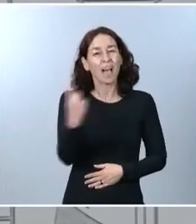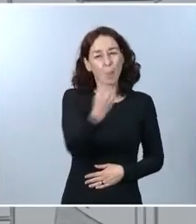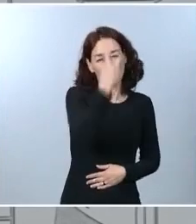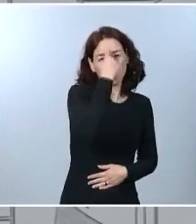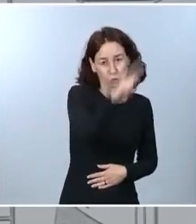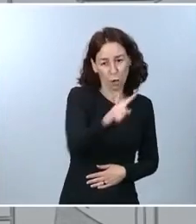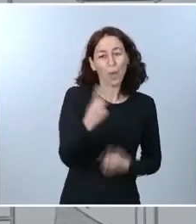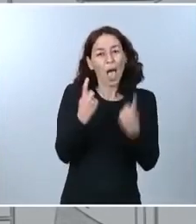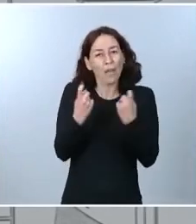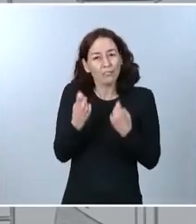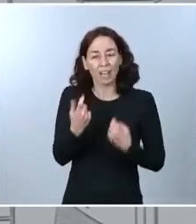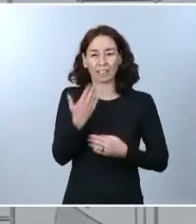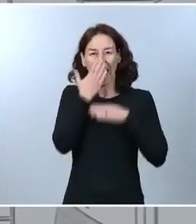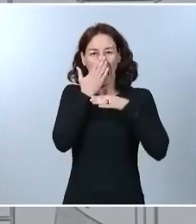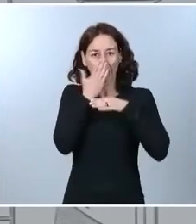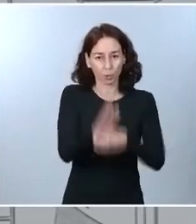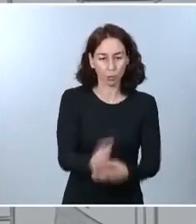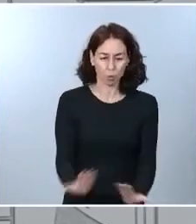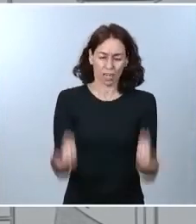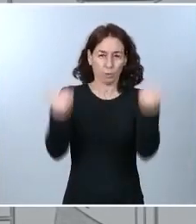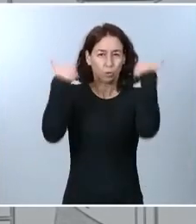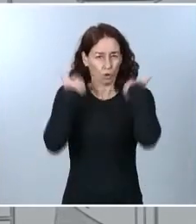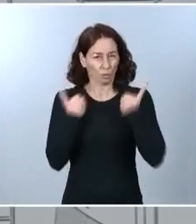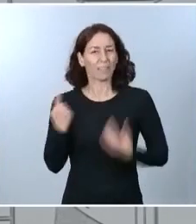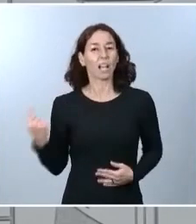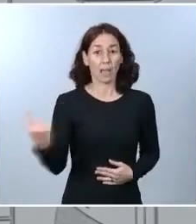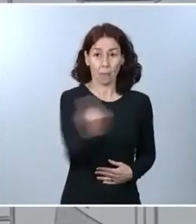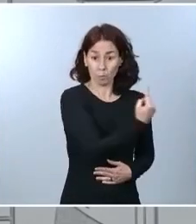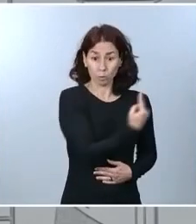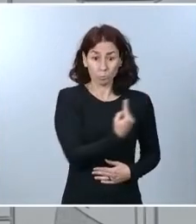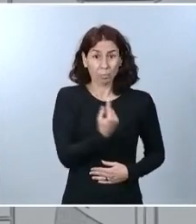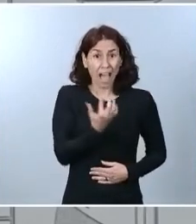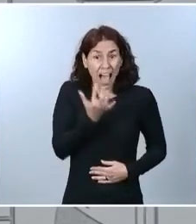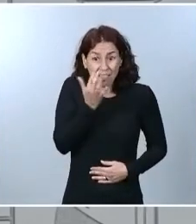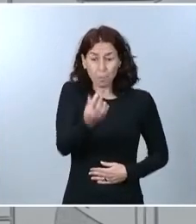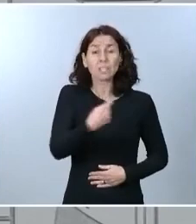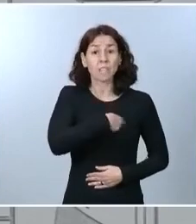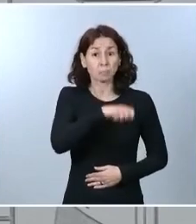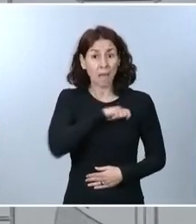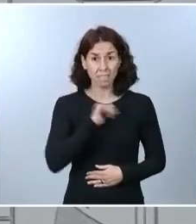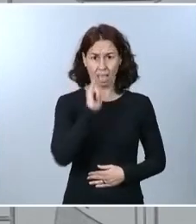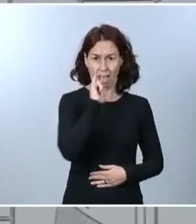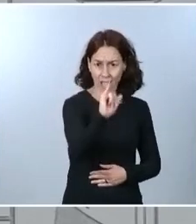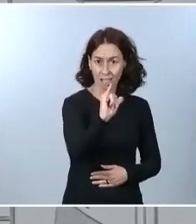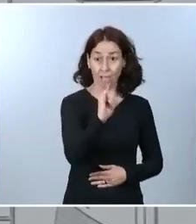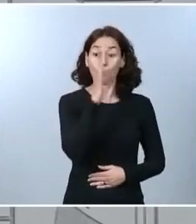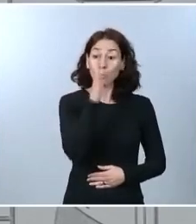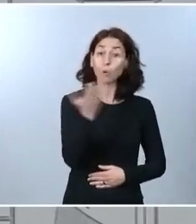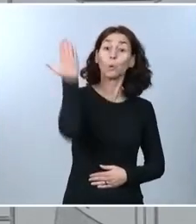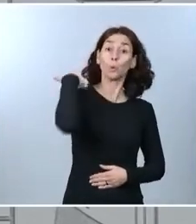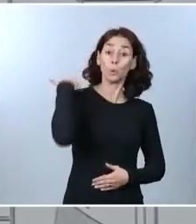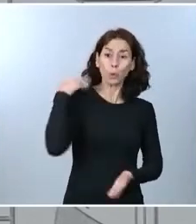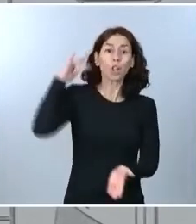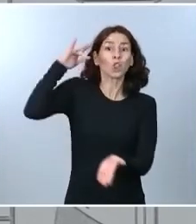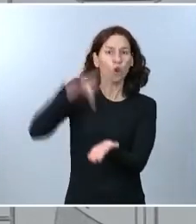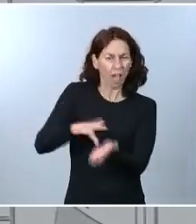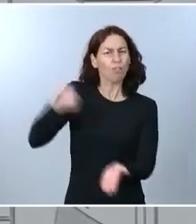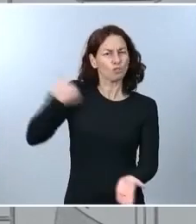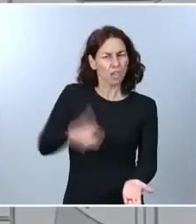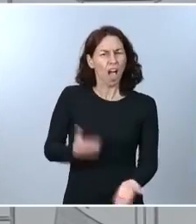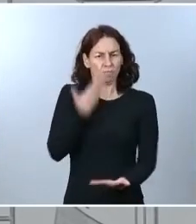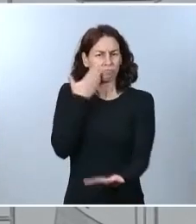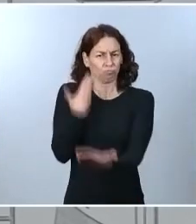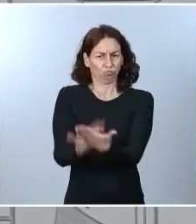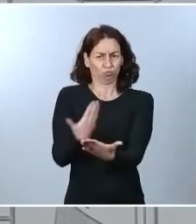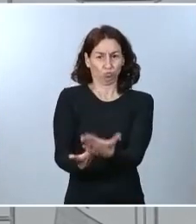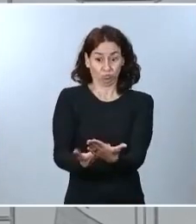victoria que la tiene en nuestro país lo ha demostrado en esta primera ola y lo va a volver a demostrar en esta segunda ola. Yo creo que el